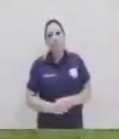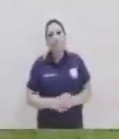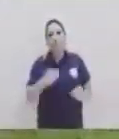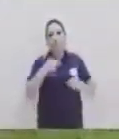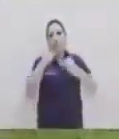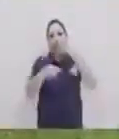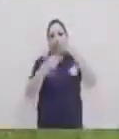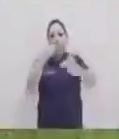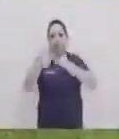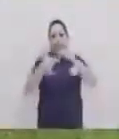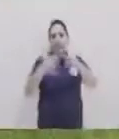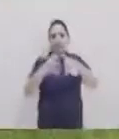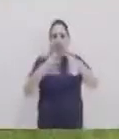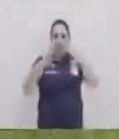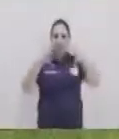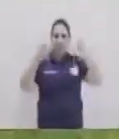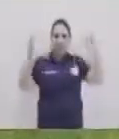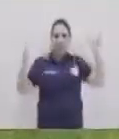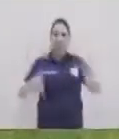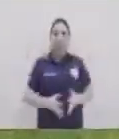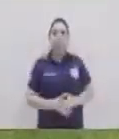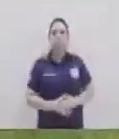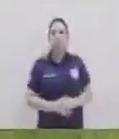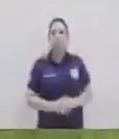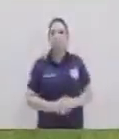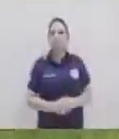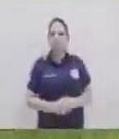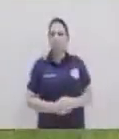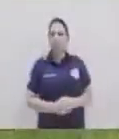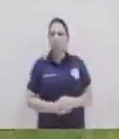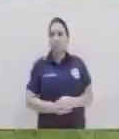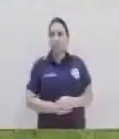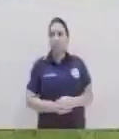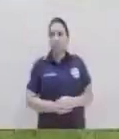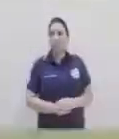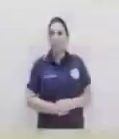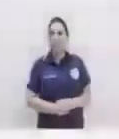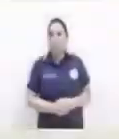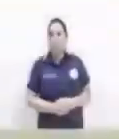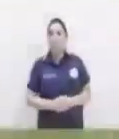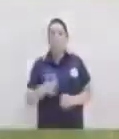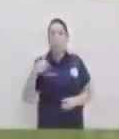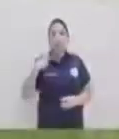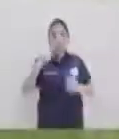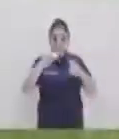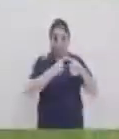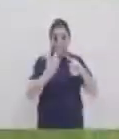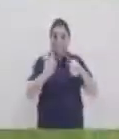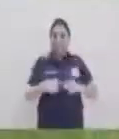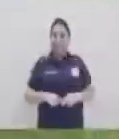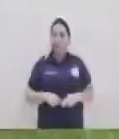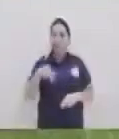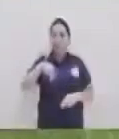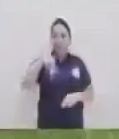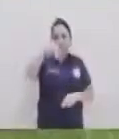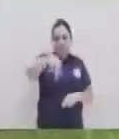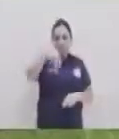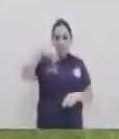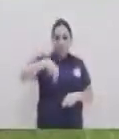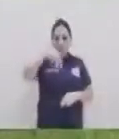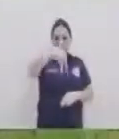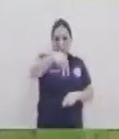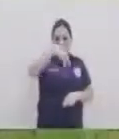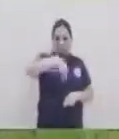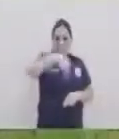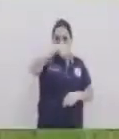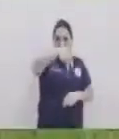aumentando nuestra frecuencia cardíaca inicio ahora un pequeño